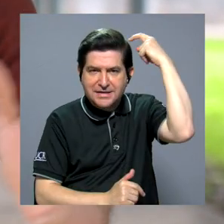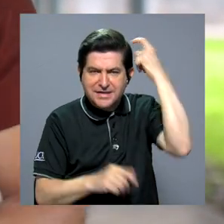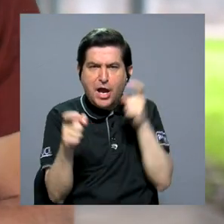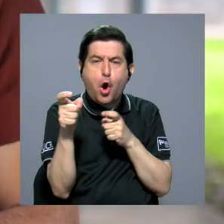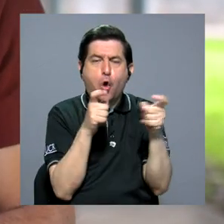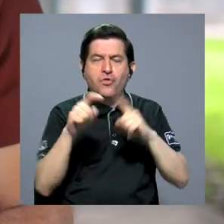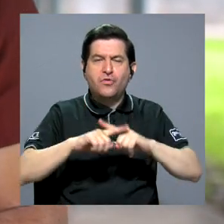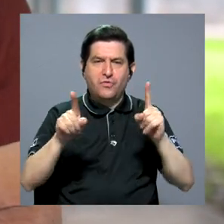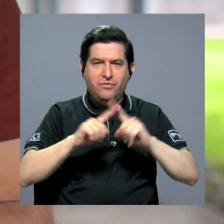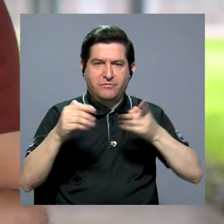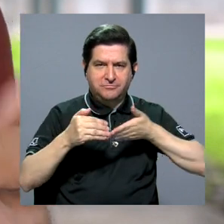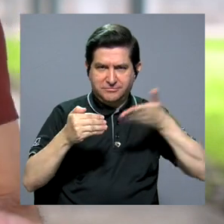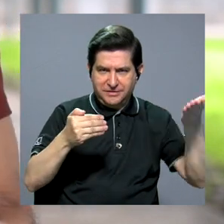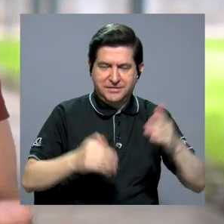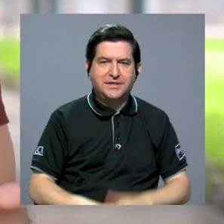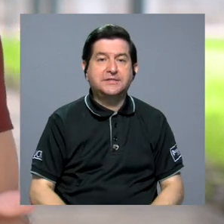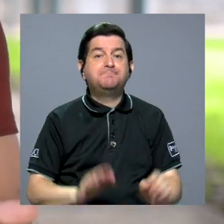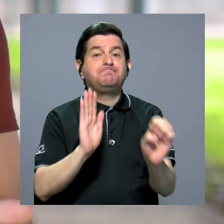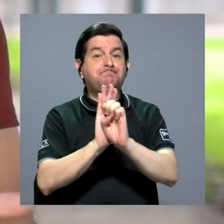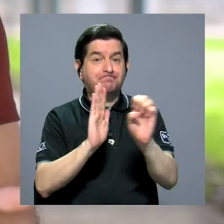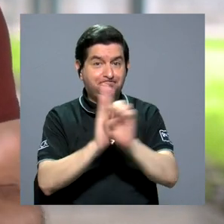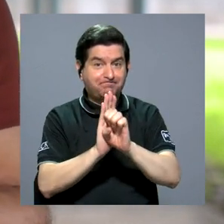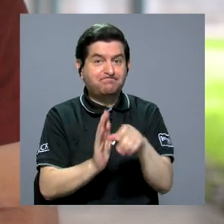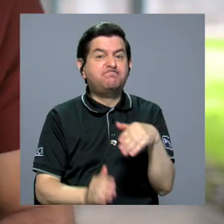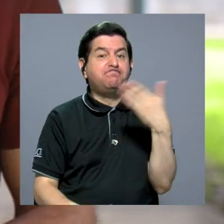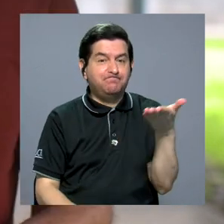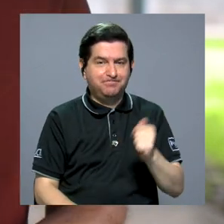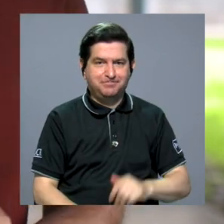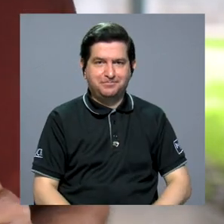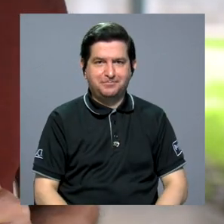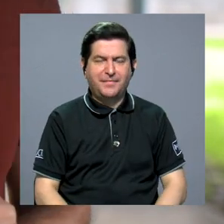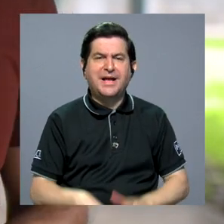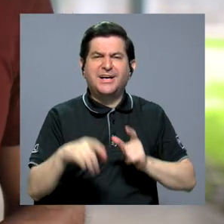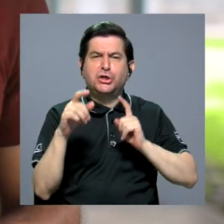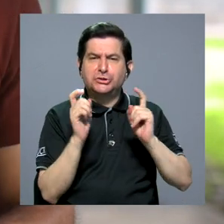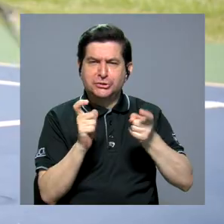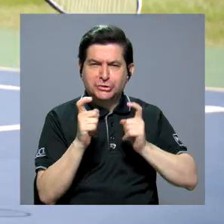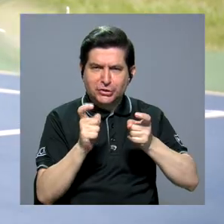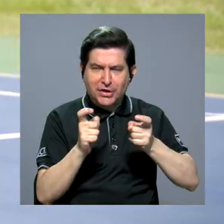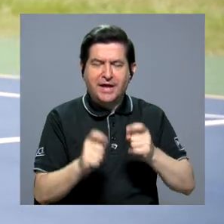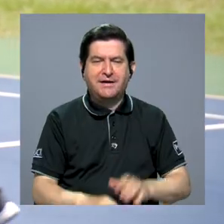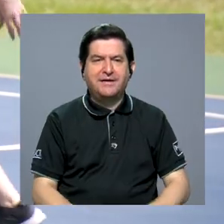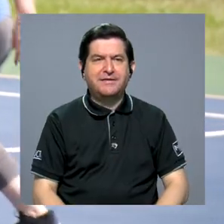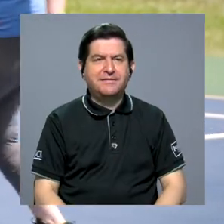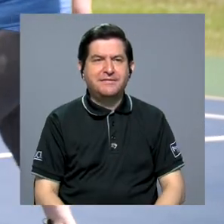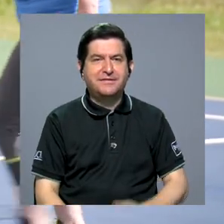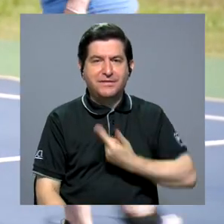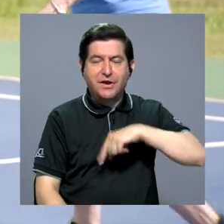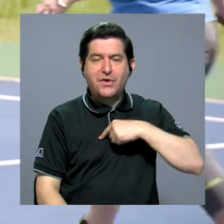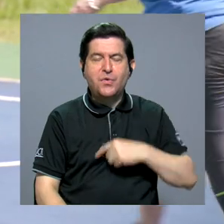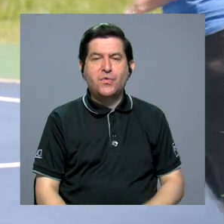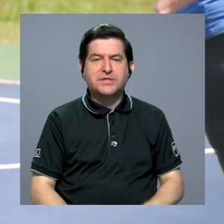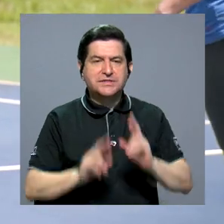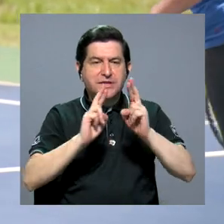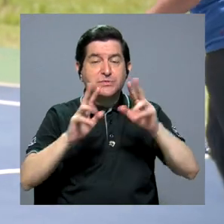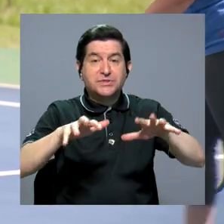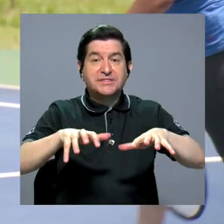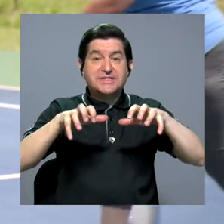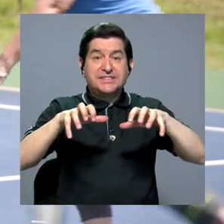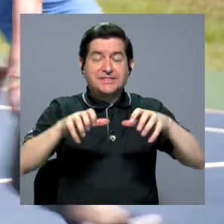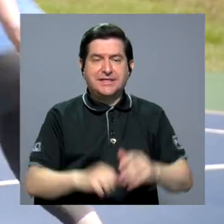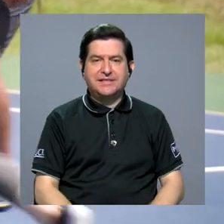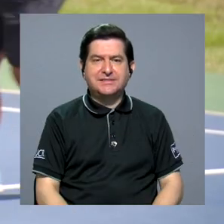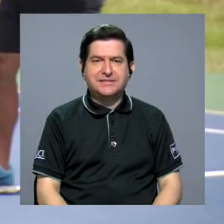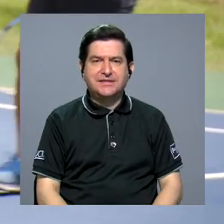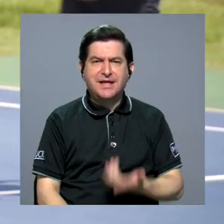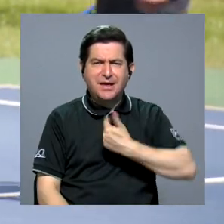controlan diferentes cosas. Como por ejemplo, ¿qué? Bueno, se controla, por decir algo, nuestra respuesta al estrés. ¿Cómo